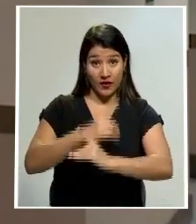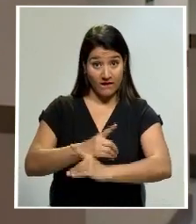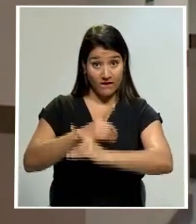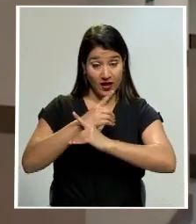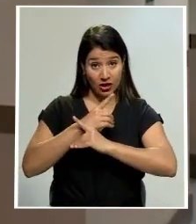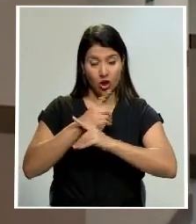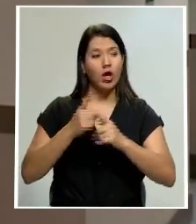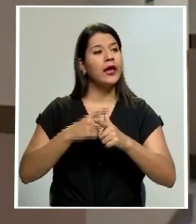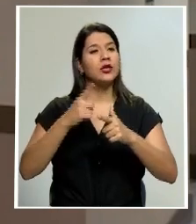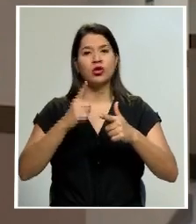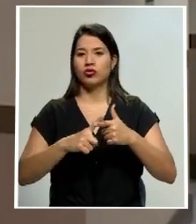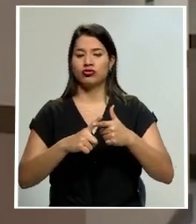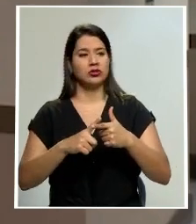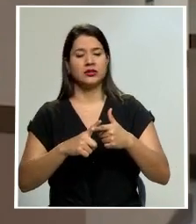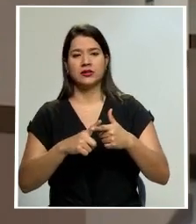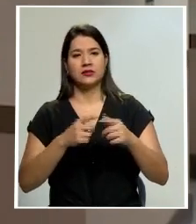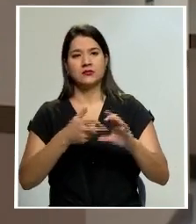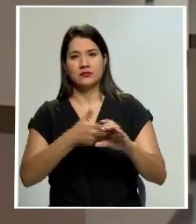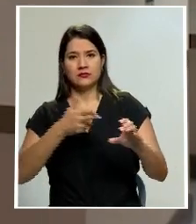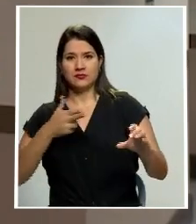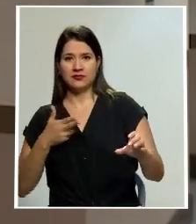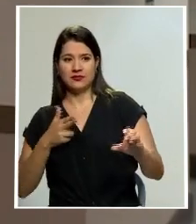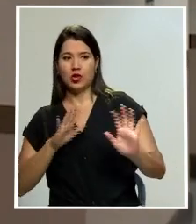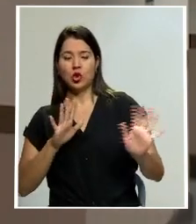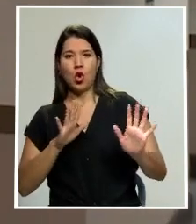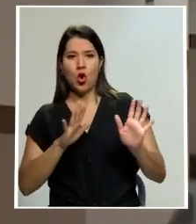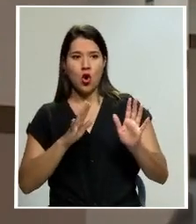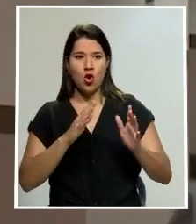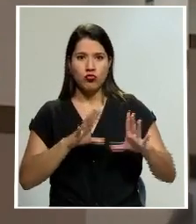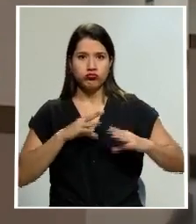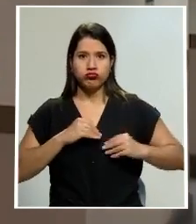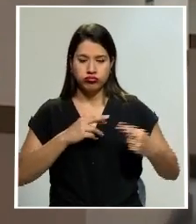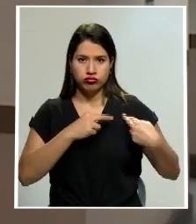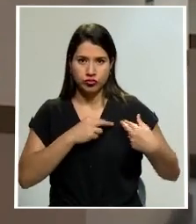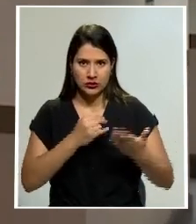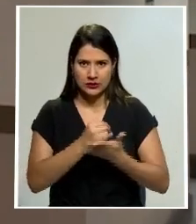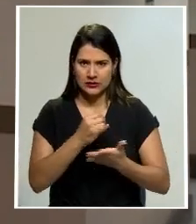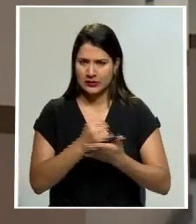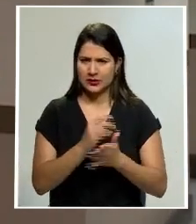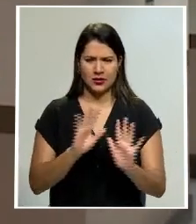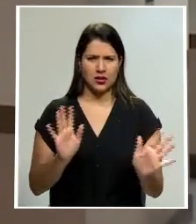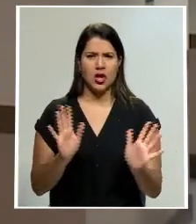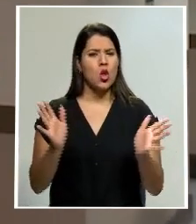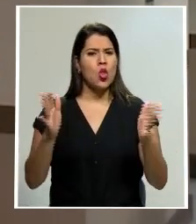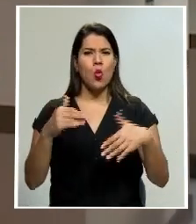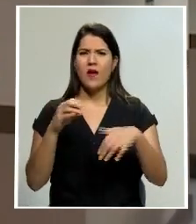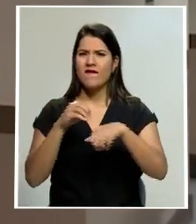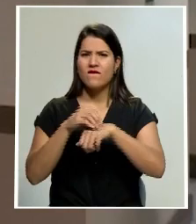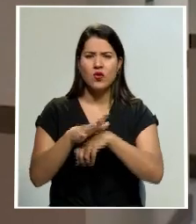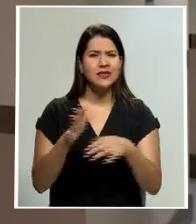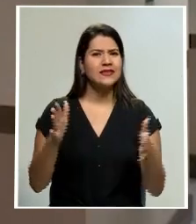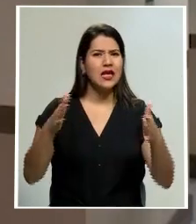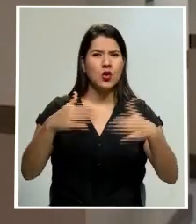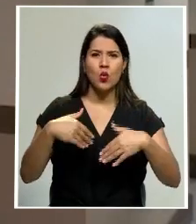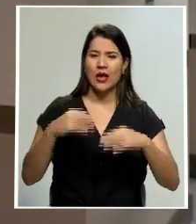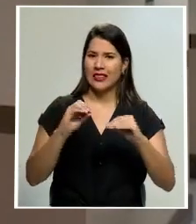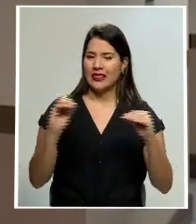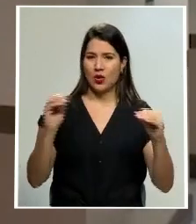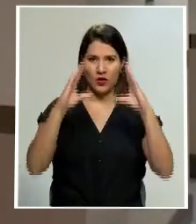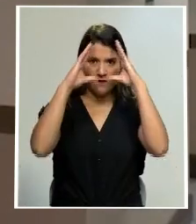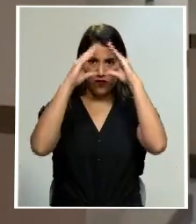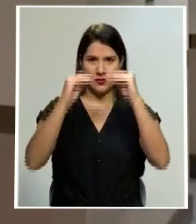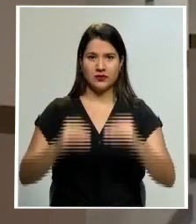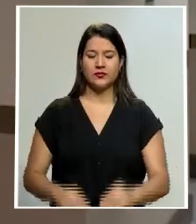y tan es así, tan no hay ningún tráfico de influencia, ningún tipo de información privilegiada, que hoy mis clientes están viendo